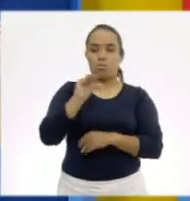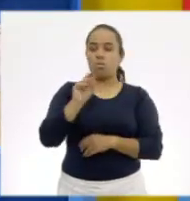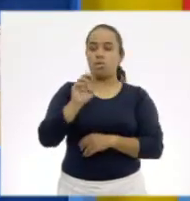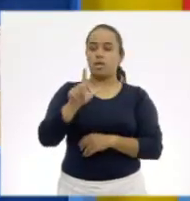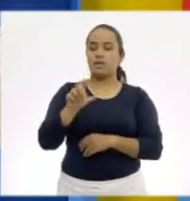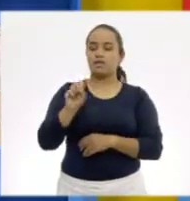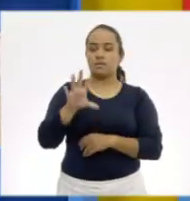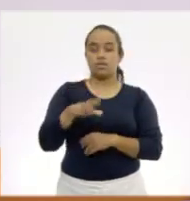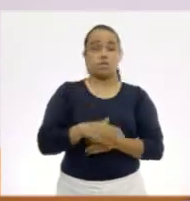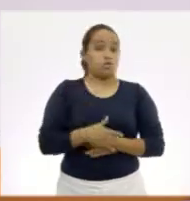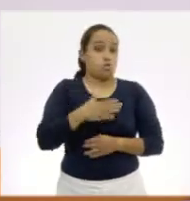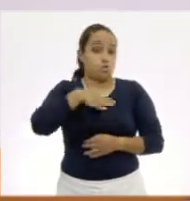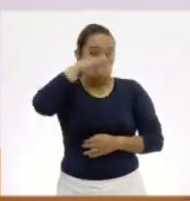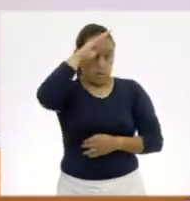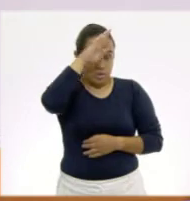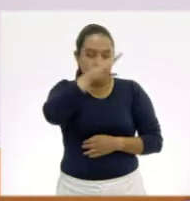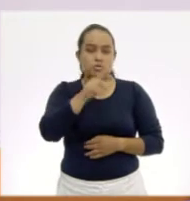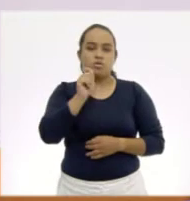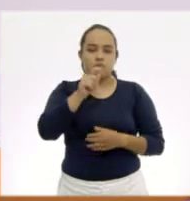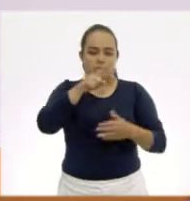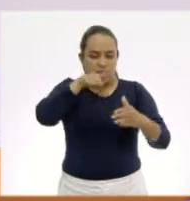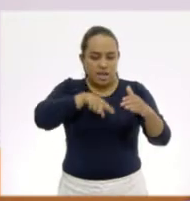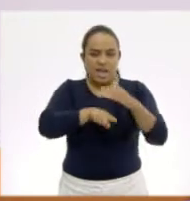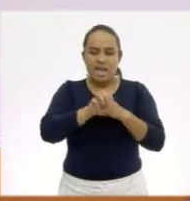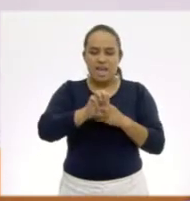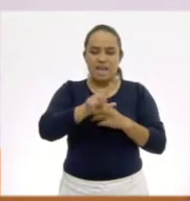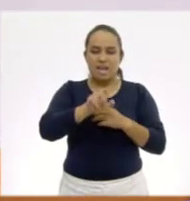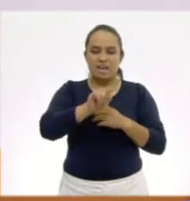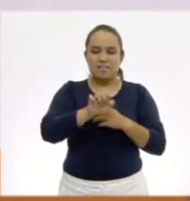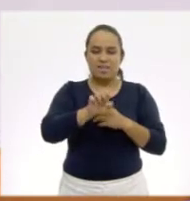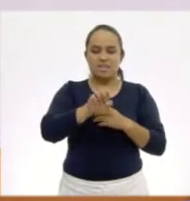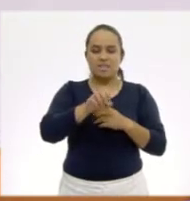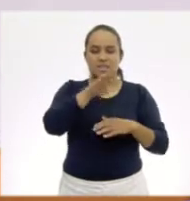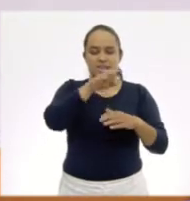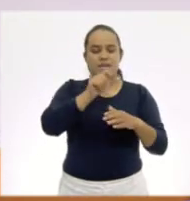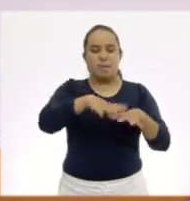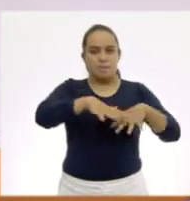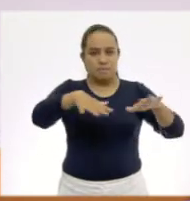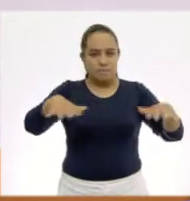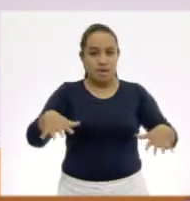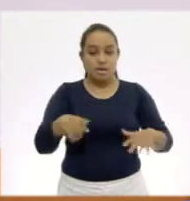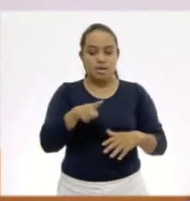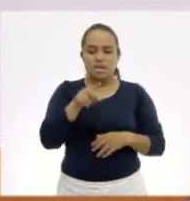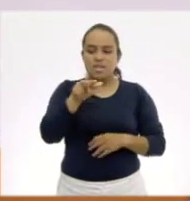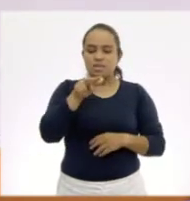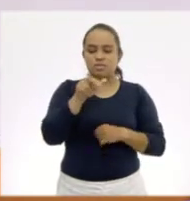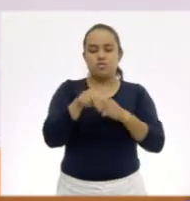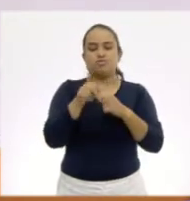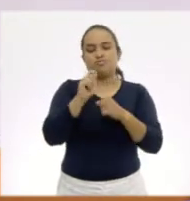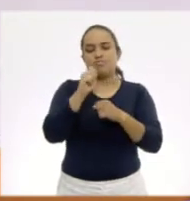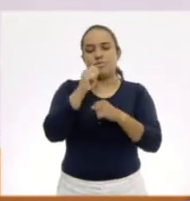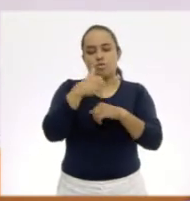65. Yo digo que es el elefante marino. Exacto, el elefante marino porque el 18 es el número más chiquito.